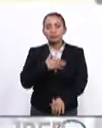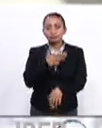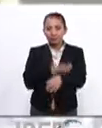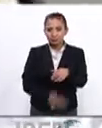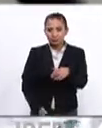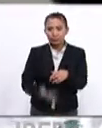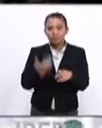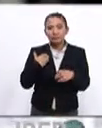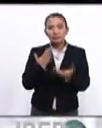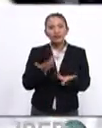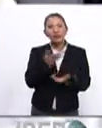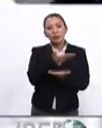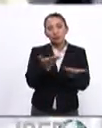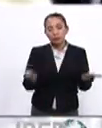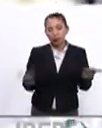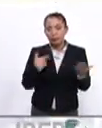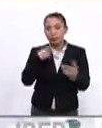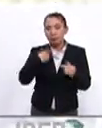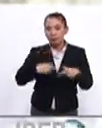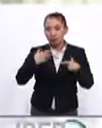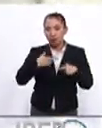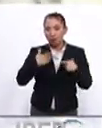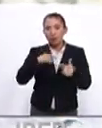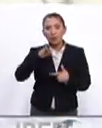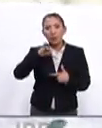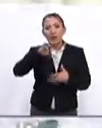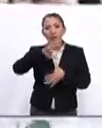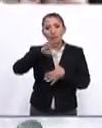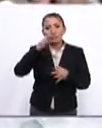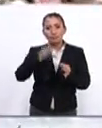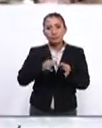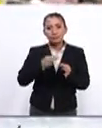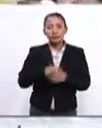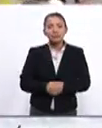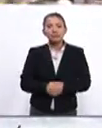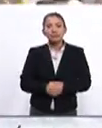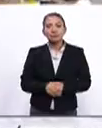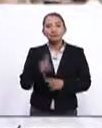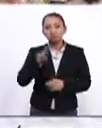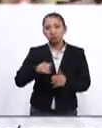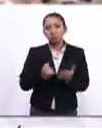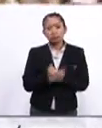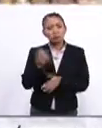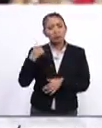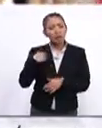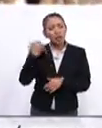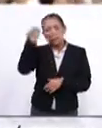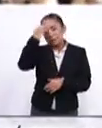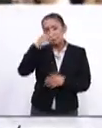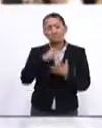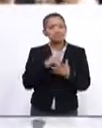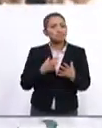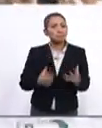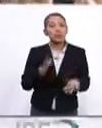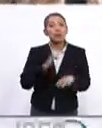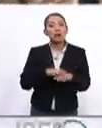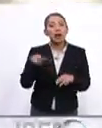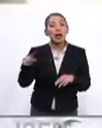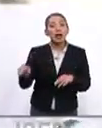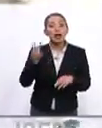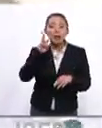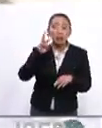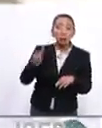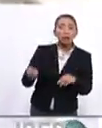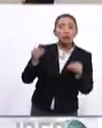buenas tardes para ustedes también y la audiencia de Liberamérica al día definitivo ha sido una gran experiencia sobre todo también